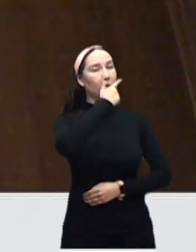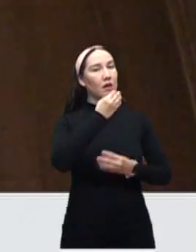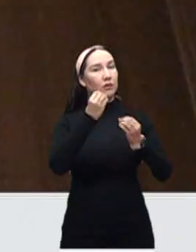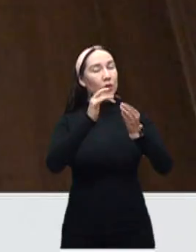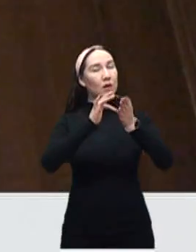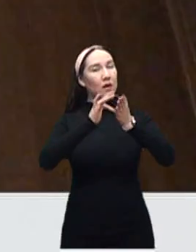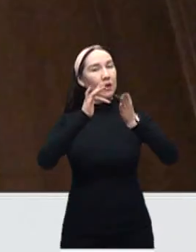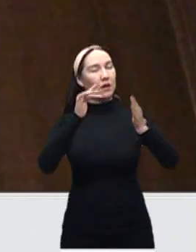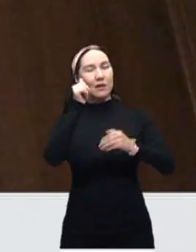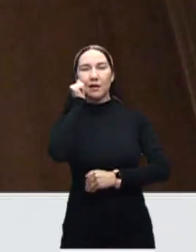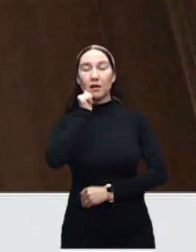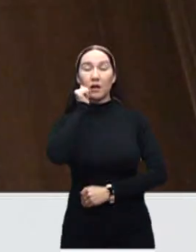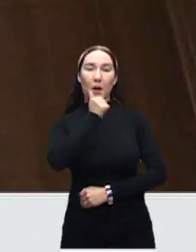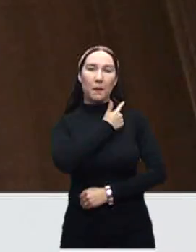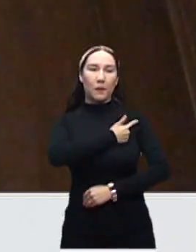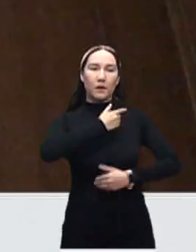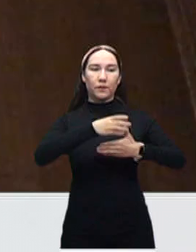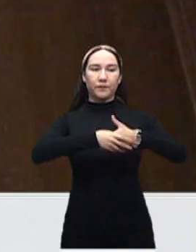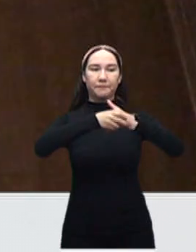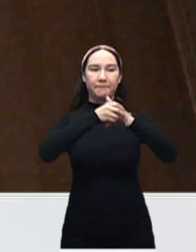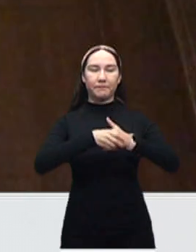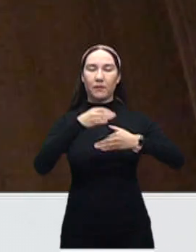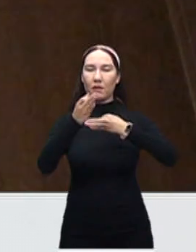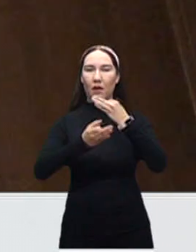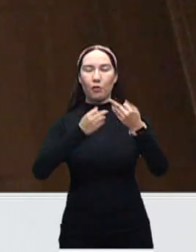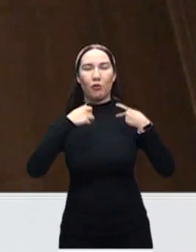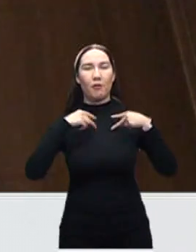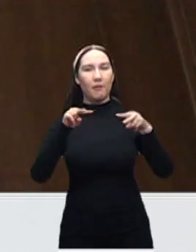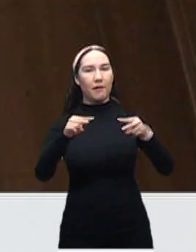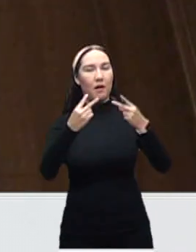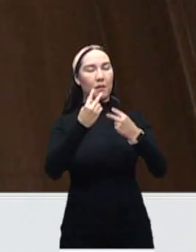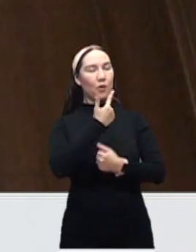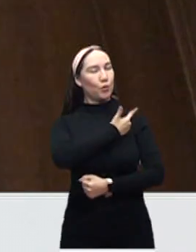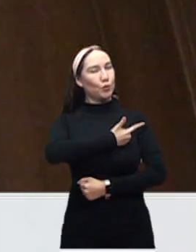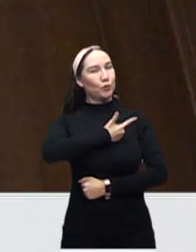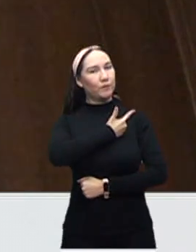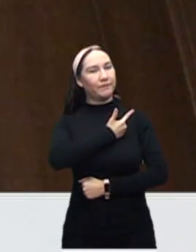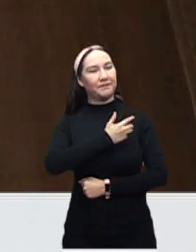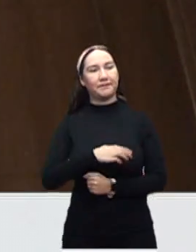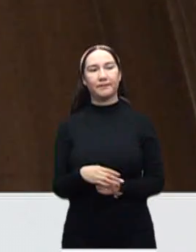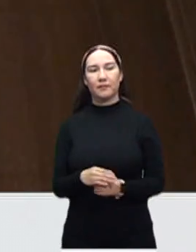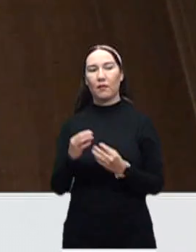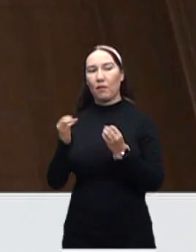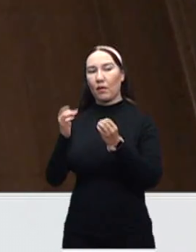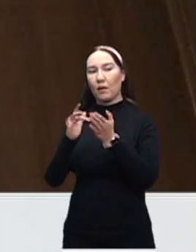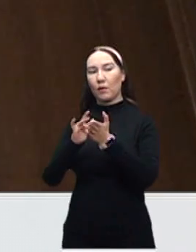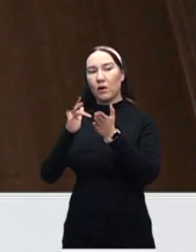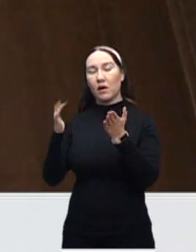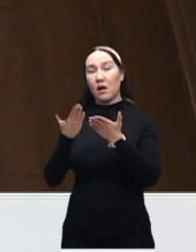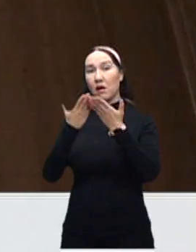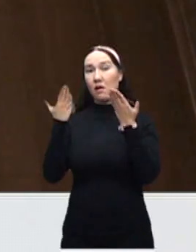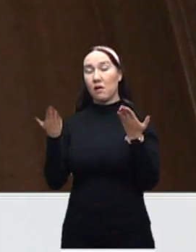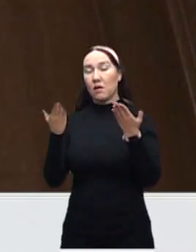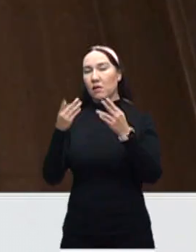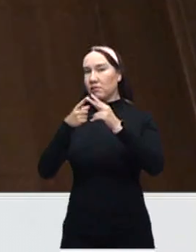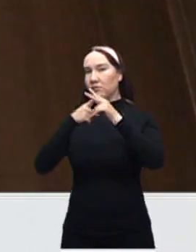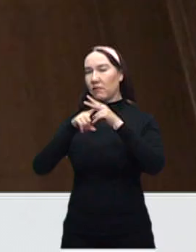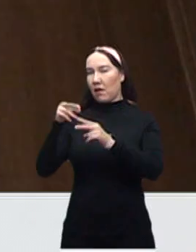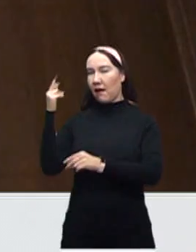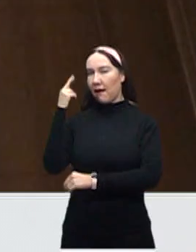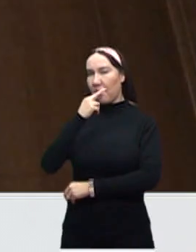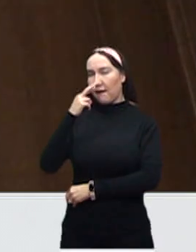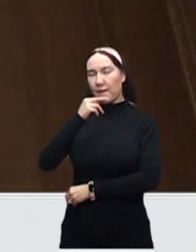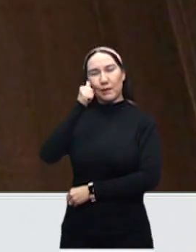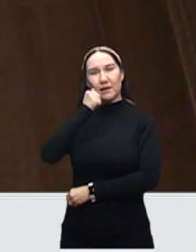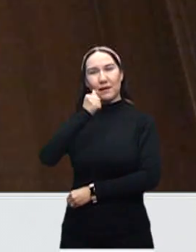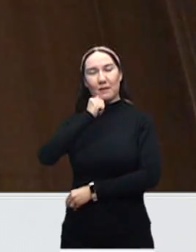gracias, como siempre, un placer saludarte y a tu auditorio, con mucho gusto. Muchas gracias, vamos a entrar en materia rápidamente porque siempre